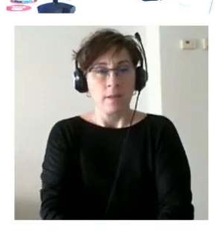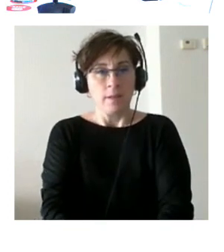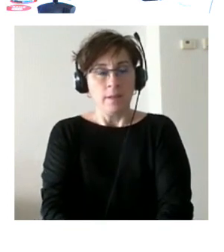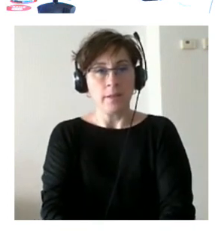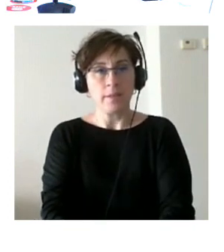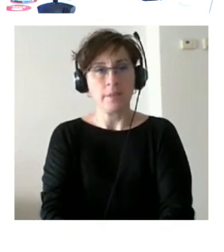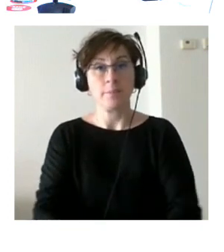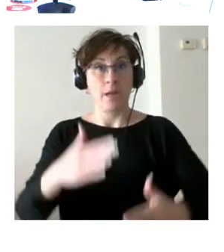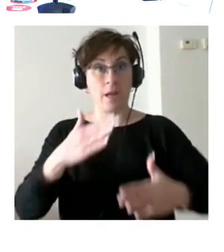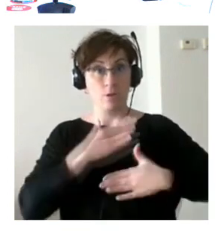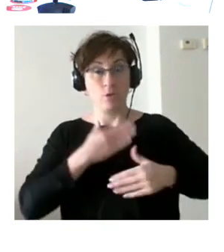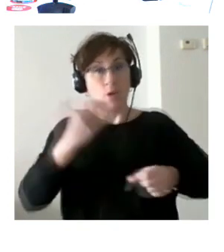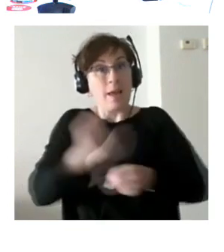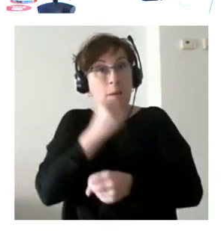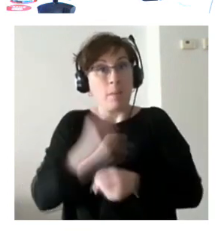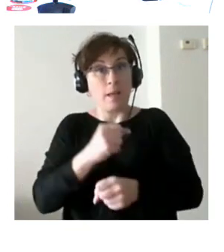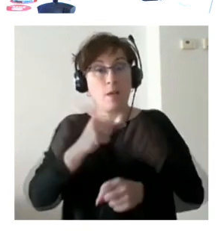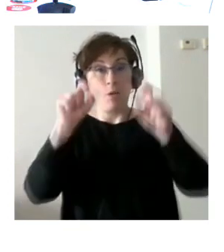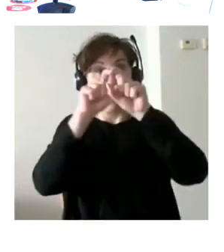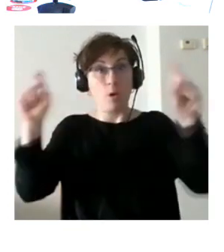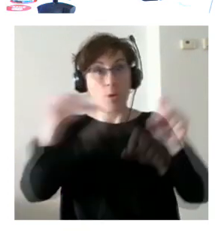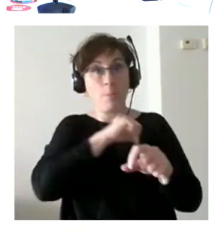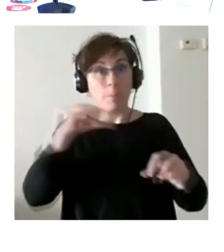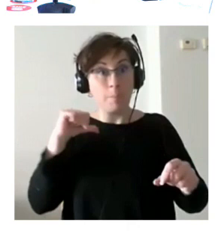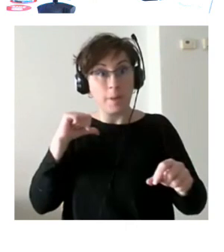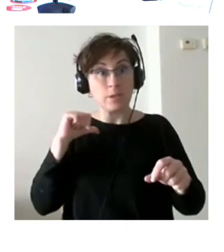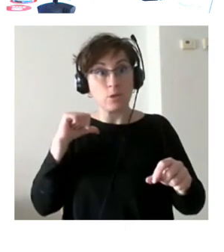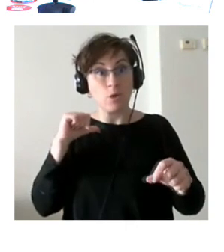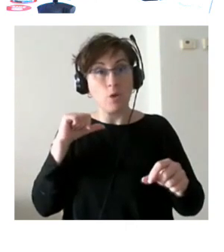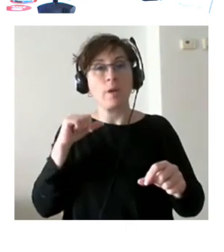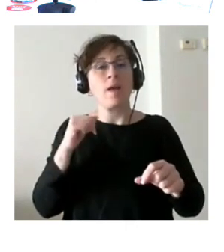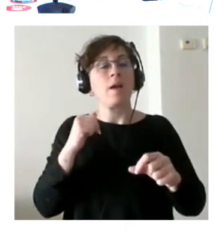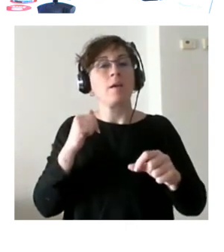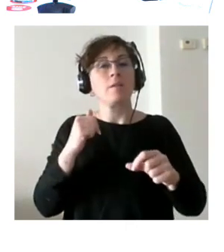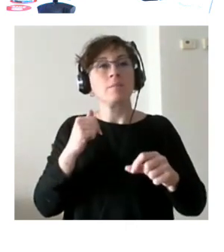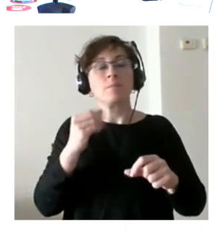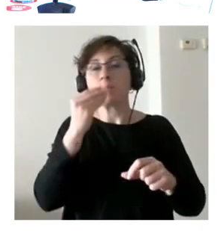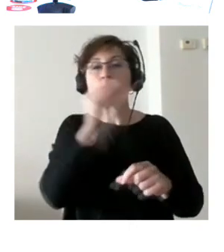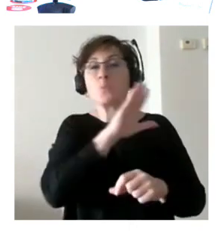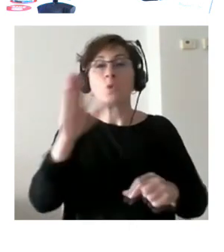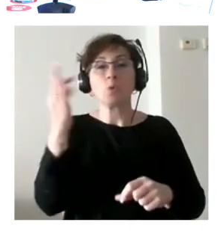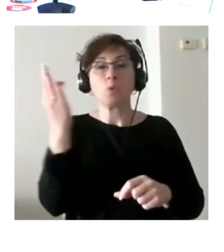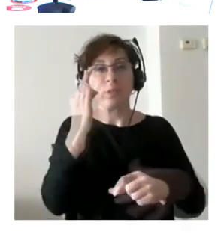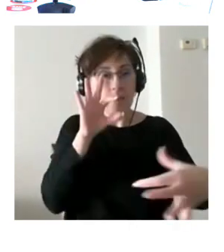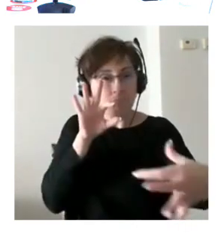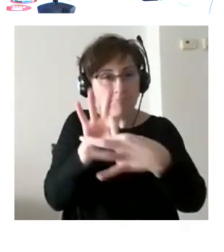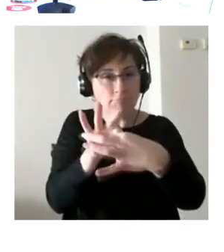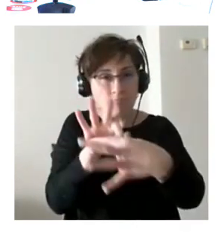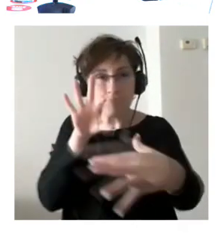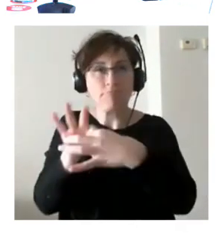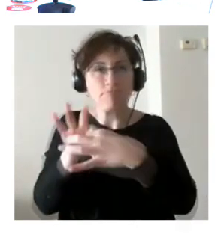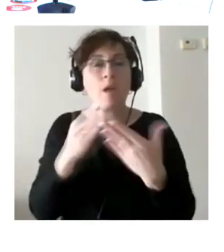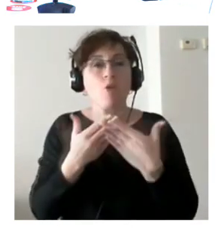el empleo personalizado funciona muy bien el establecer vínculos de confianza para mí es algo que es fundamental cuando tienes